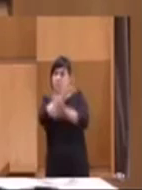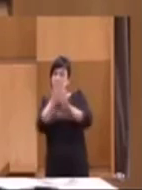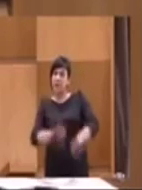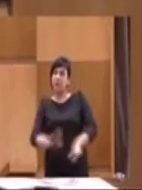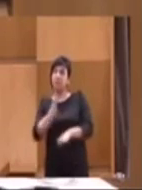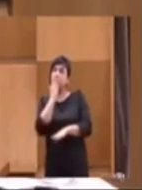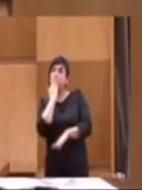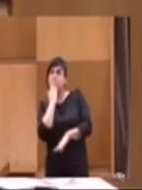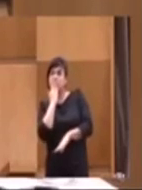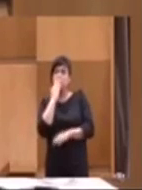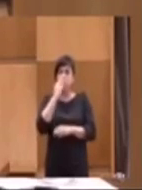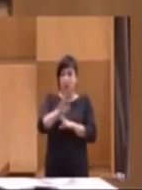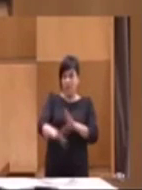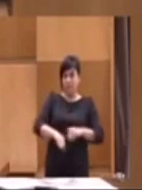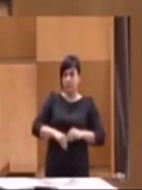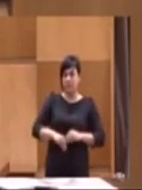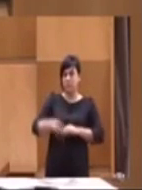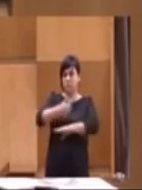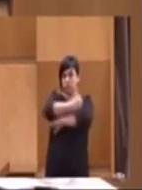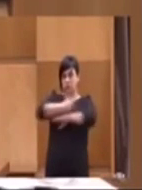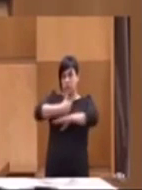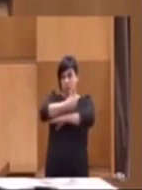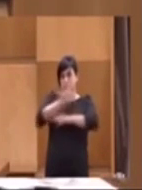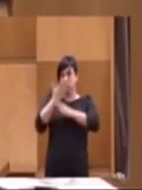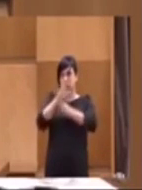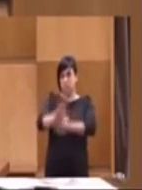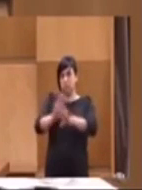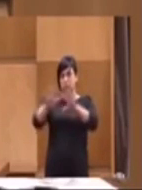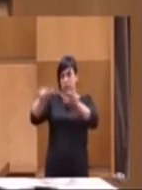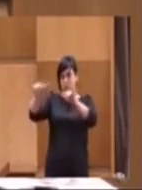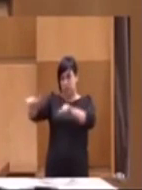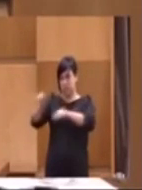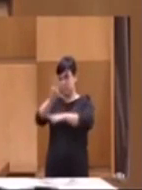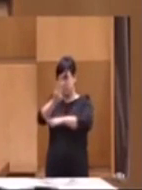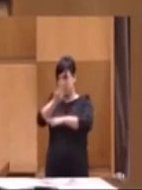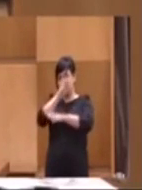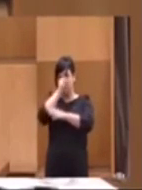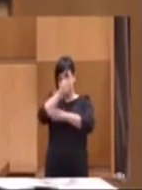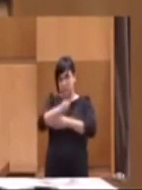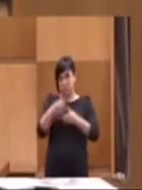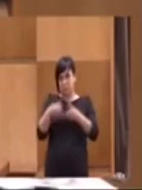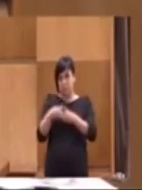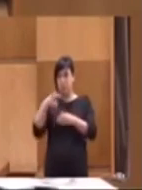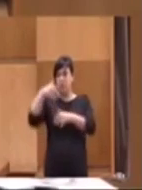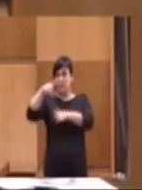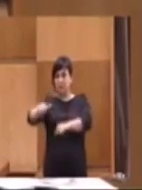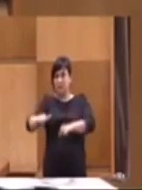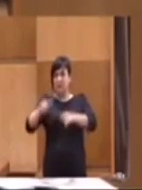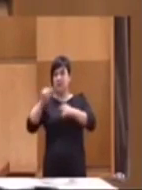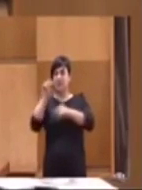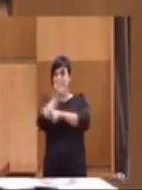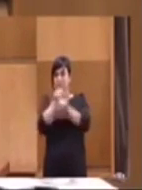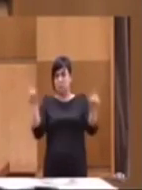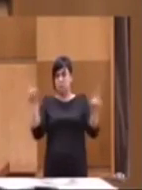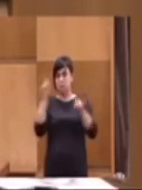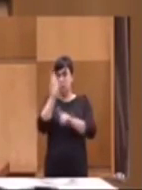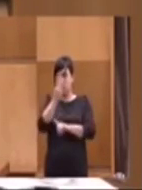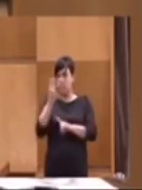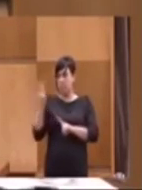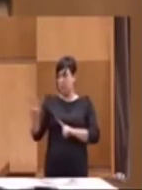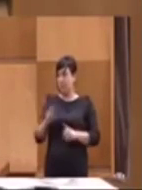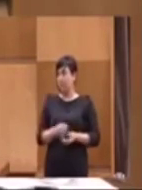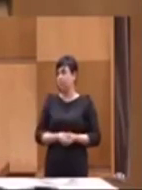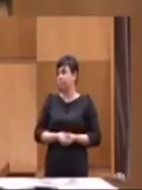lo tanto, aceptaremos la propuesta de Ciudadanos y, desde luego, no aceptaremos ni la propuesta del Partido Socialista ni la transacción que nos plantea la señora